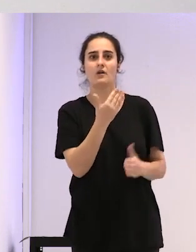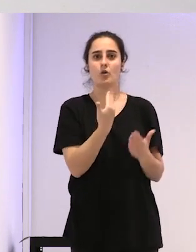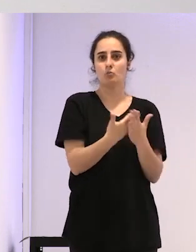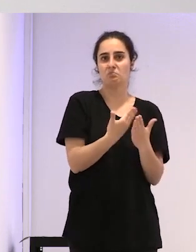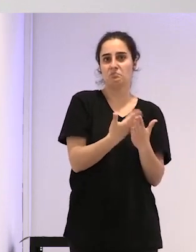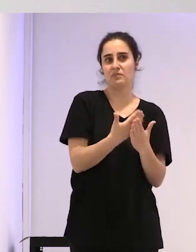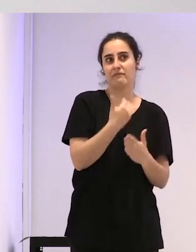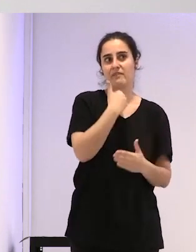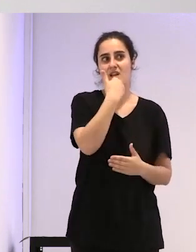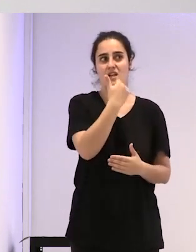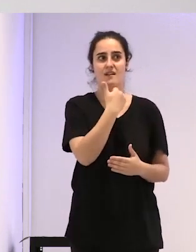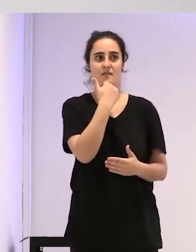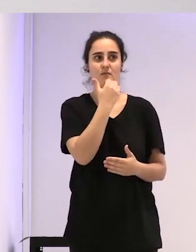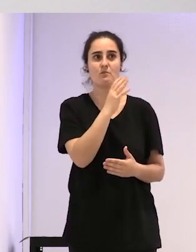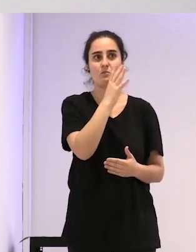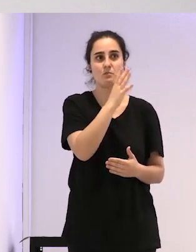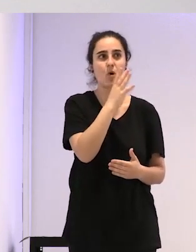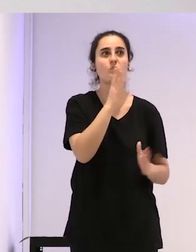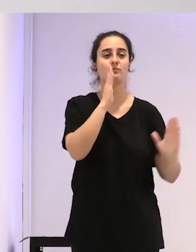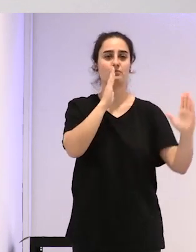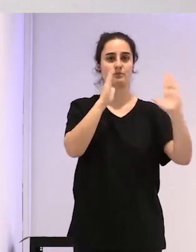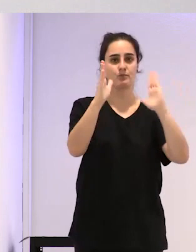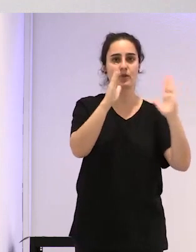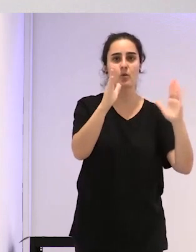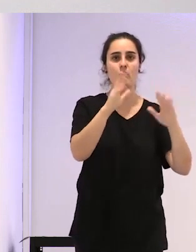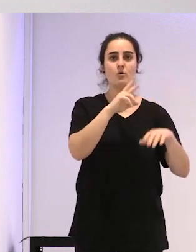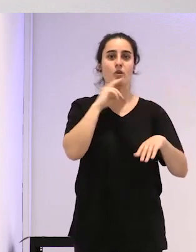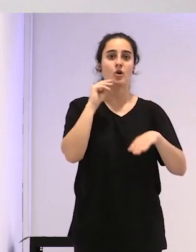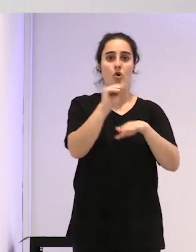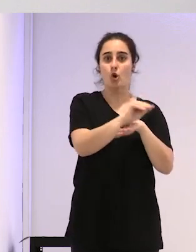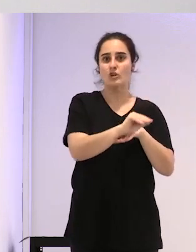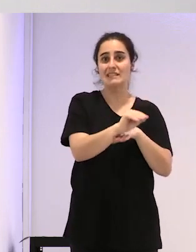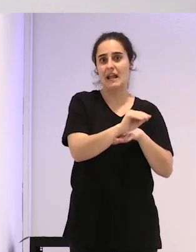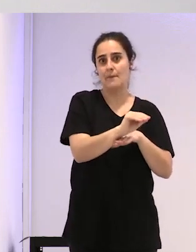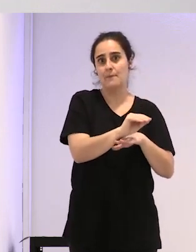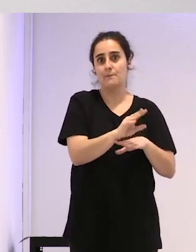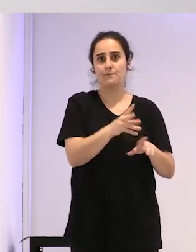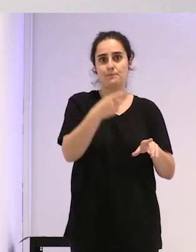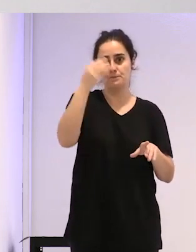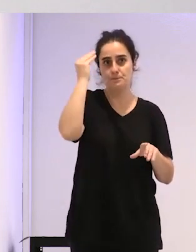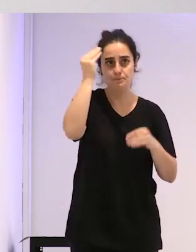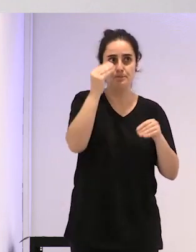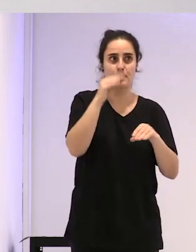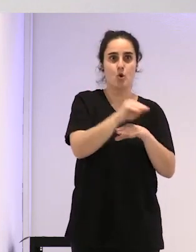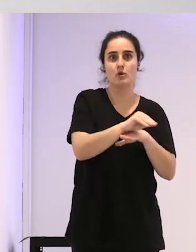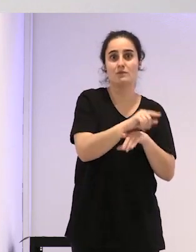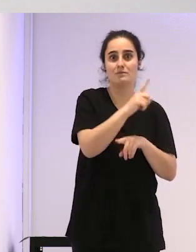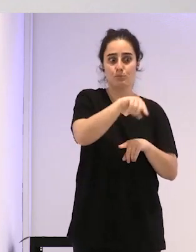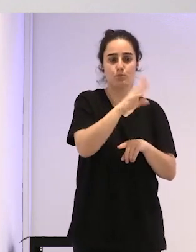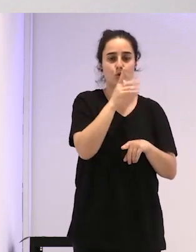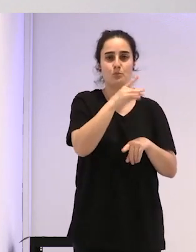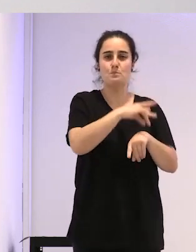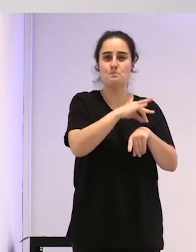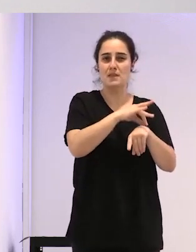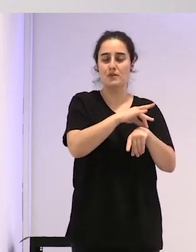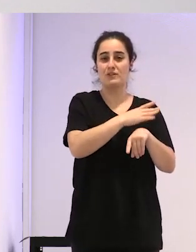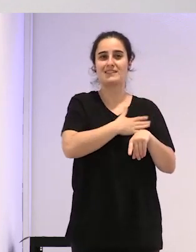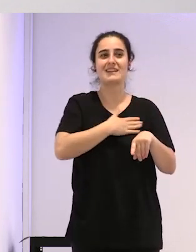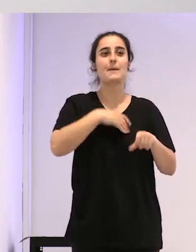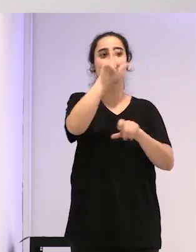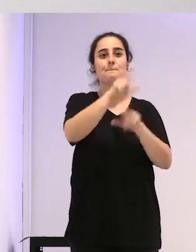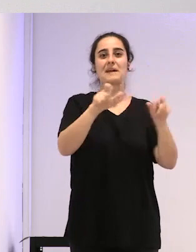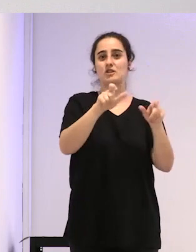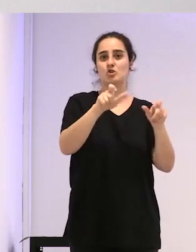¿no? el hecho de que era un momento muy conservador y por lo tanto el poder médico siempre ha intentado normalizar a las